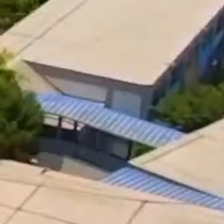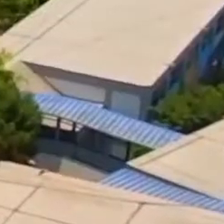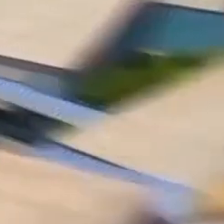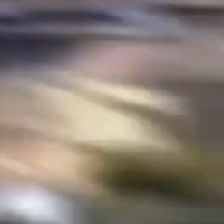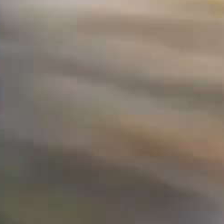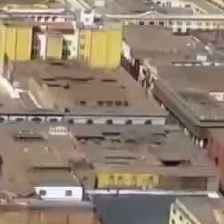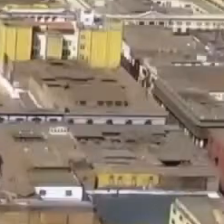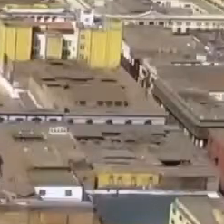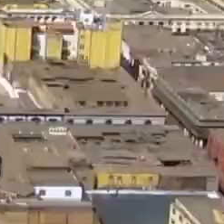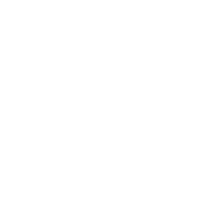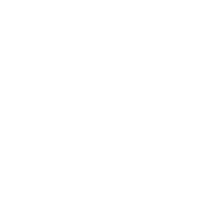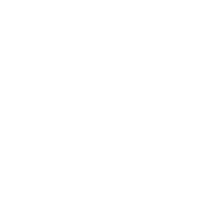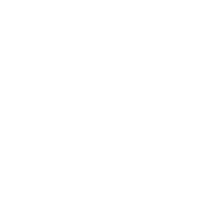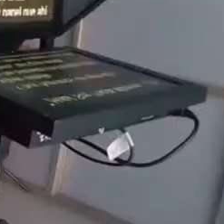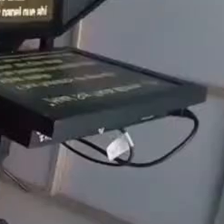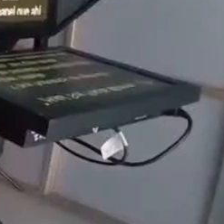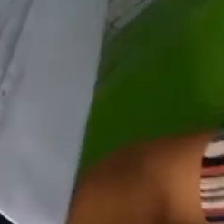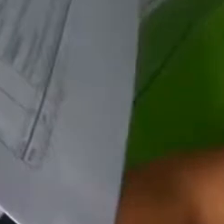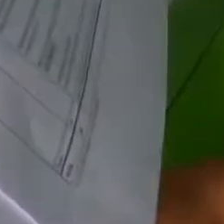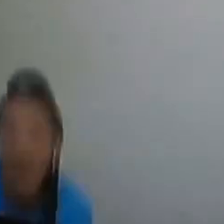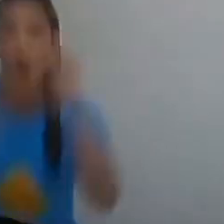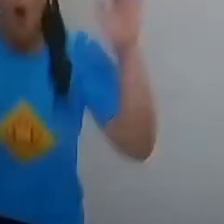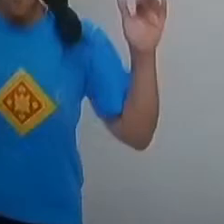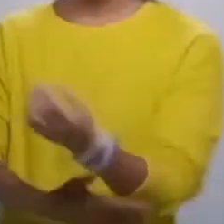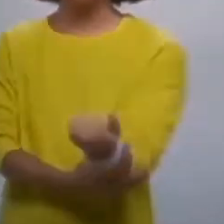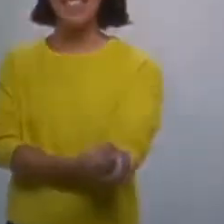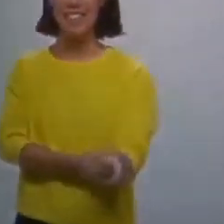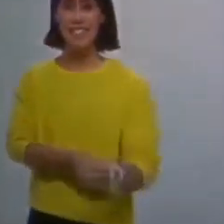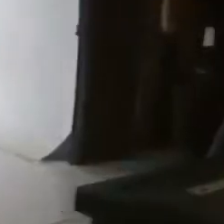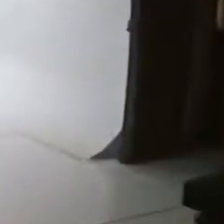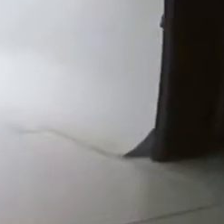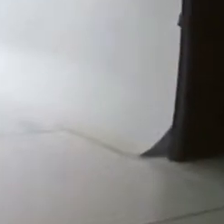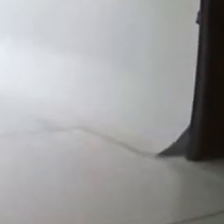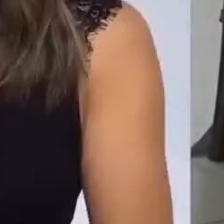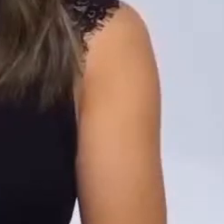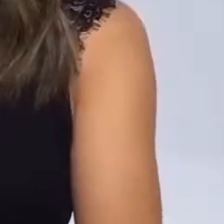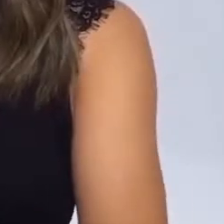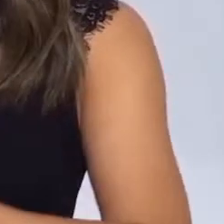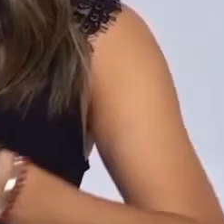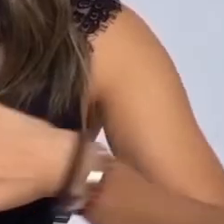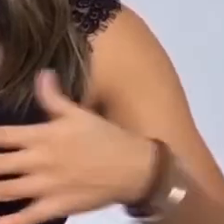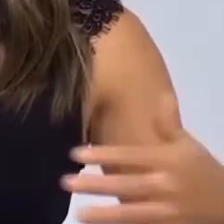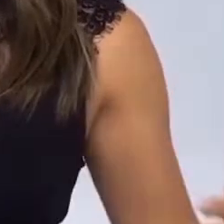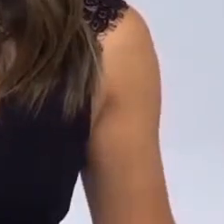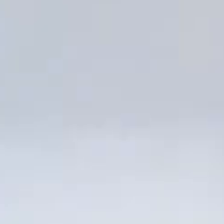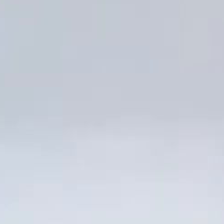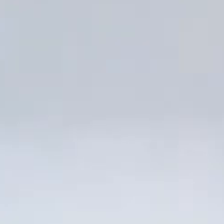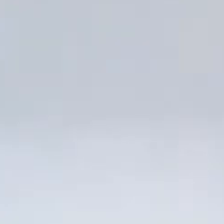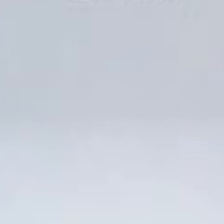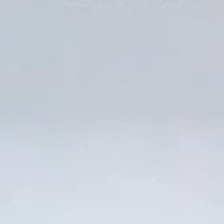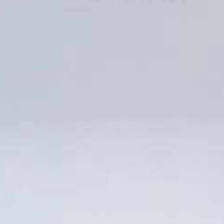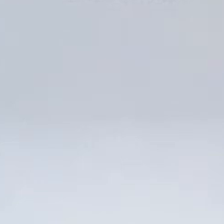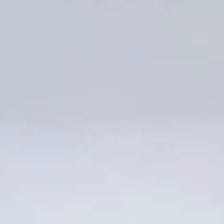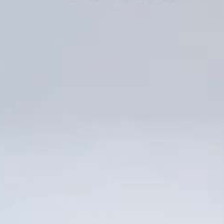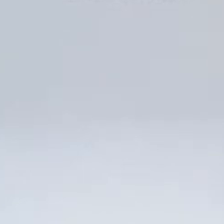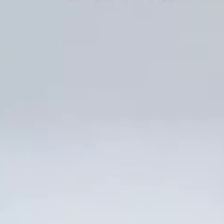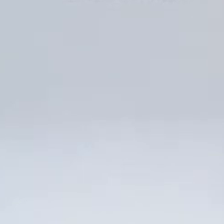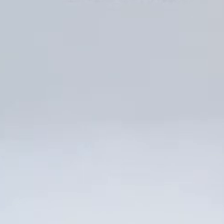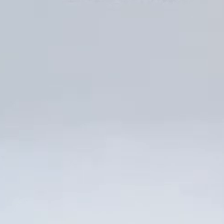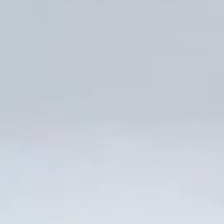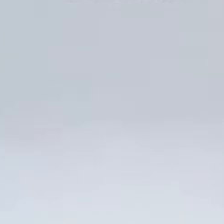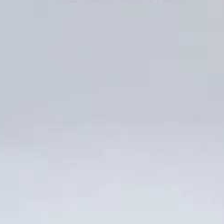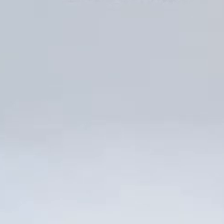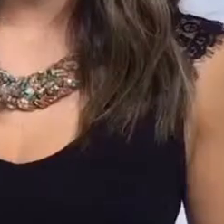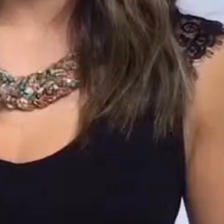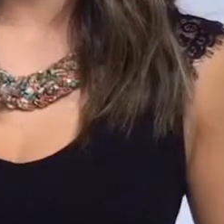Por eso hemos mudado las clases de las aulas a las pantallas de TV Perú. Ahora hemos pasado una educación a distancia, utilizando